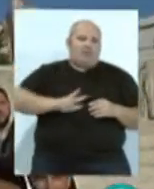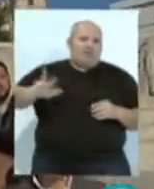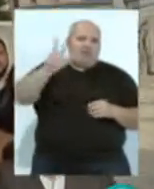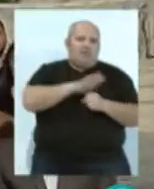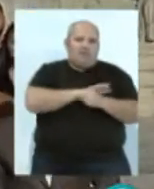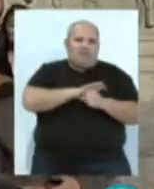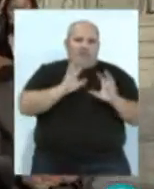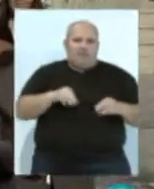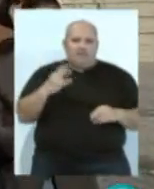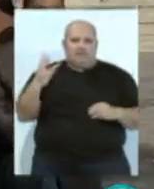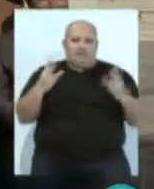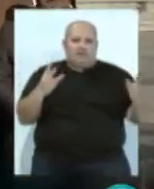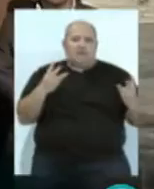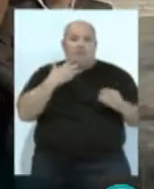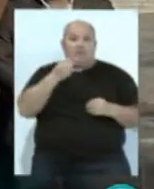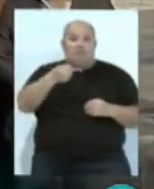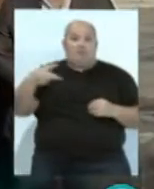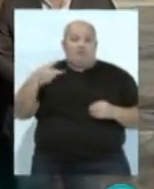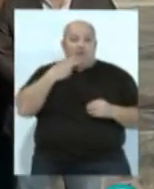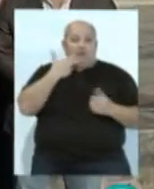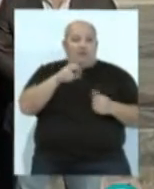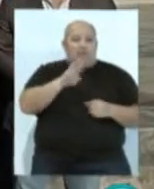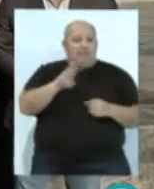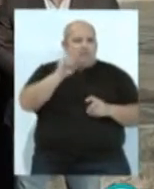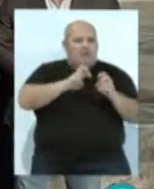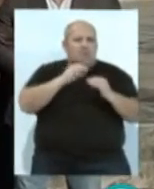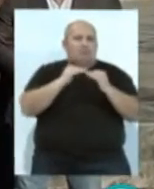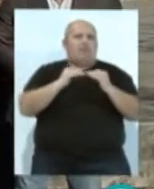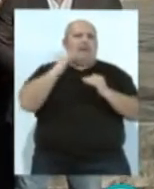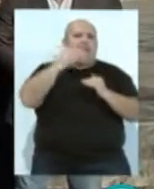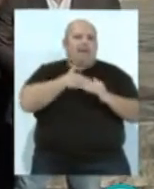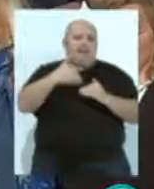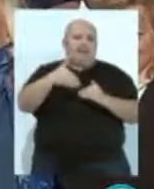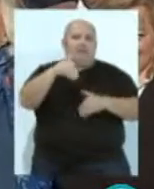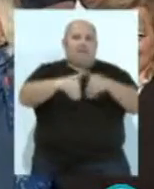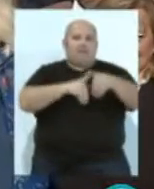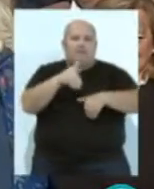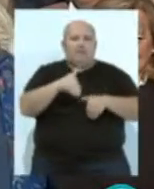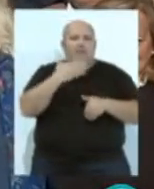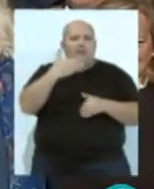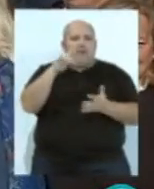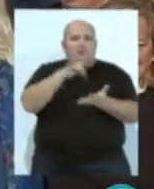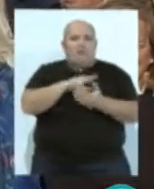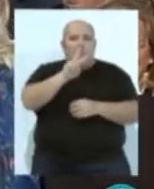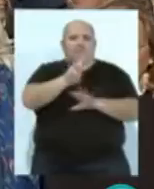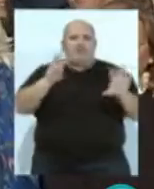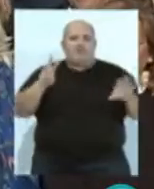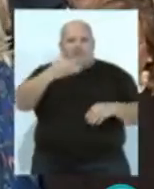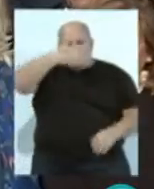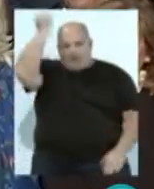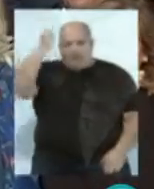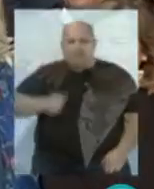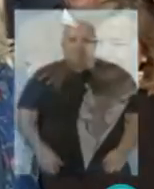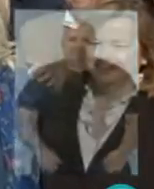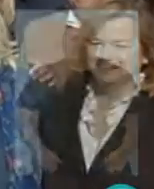por la provincia de Cádiz, unos resultados que los populares buscan superar en las próximas elecciones el próximo 28 de abril.